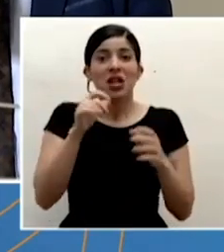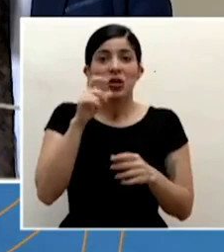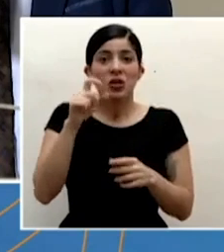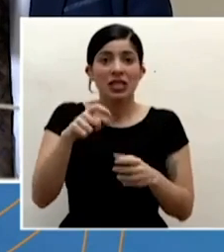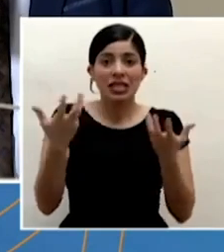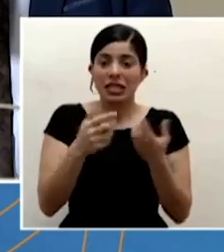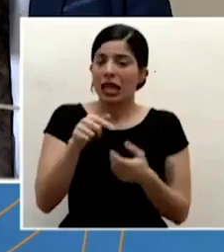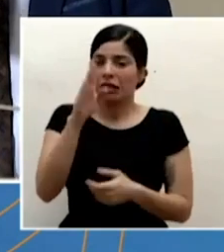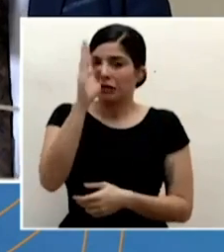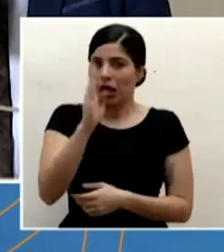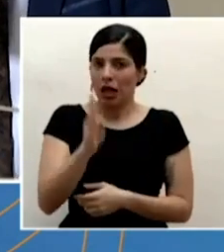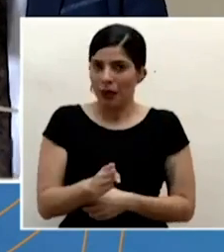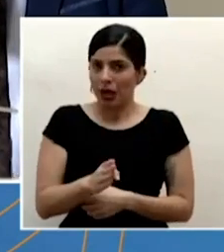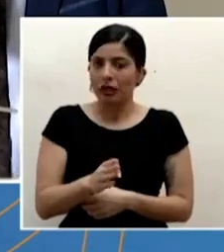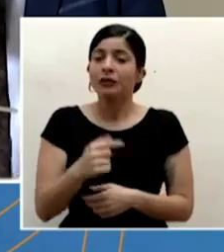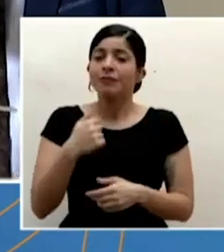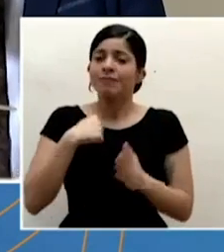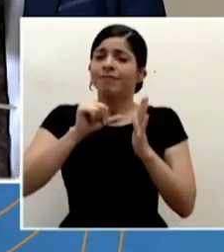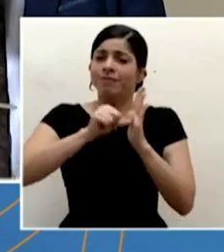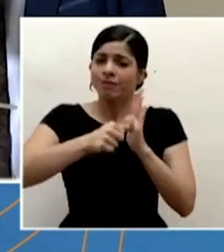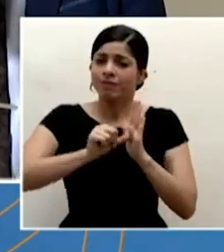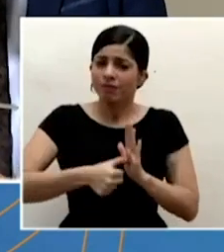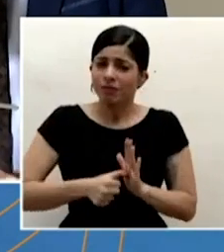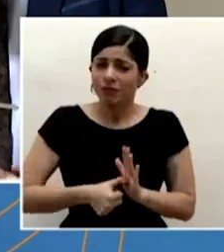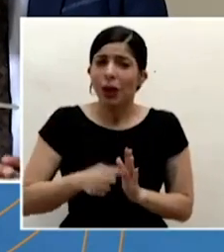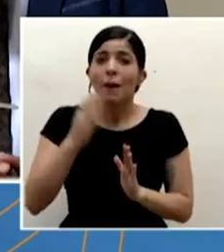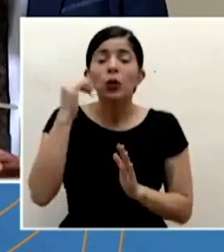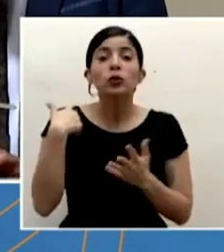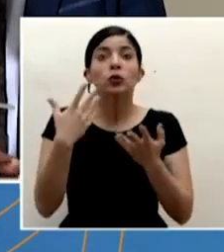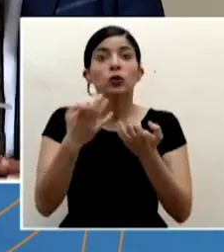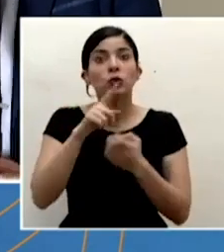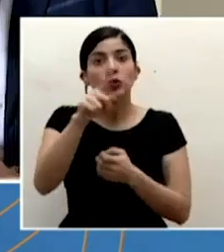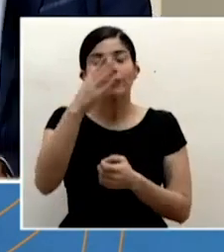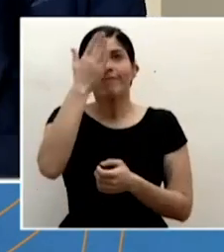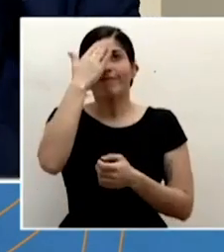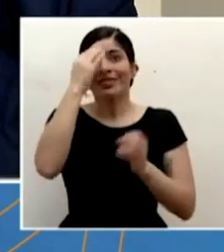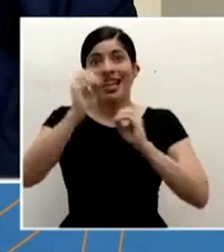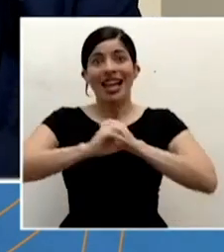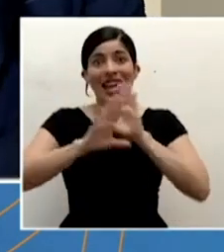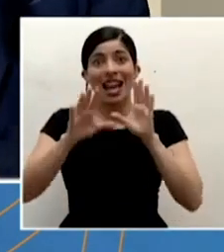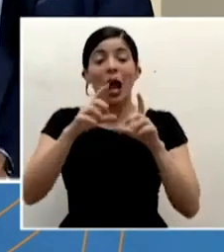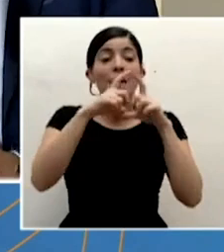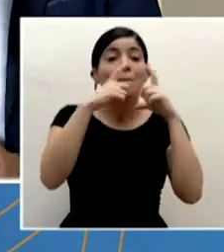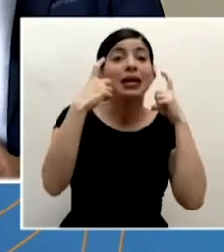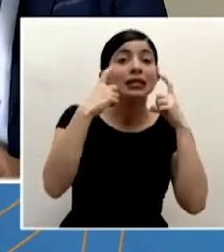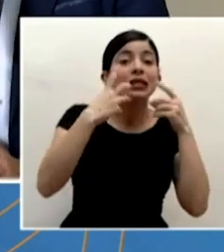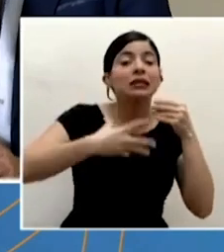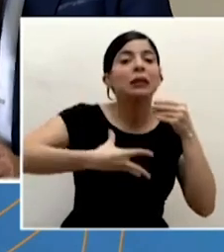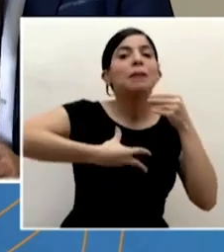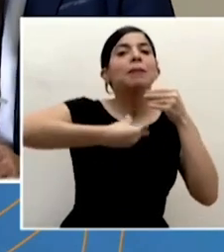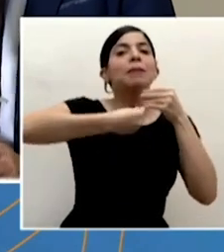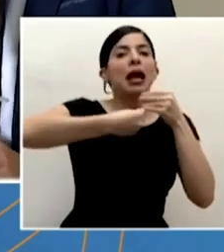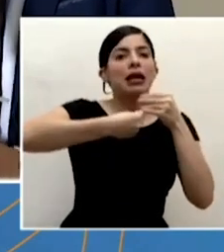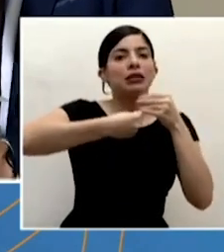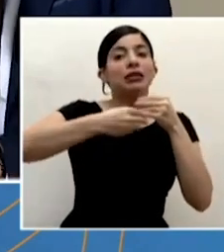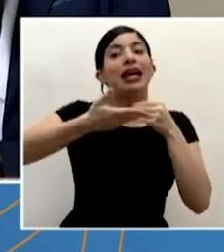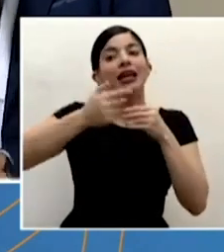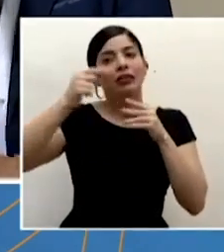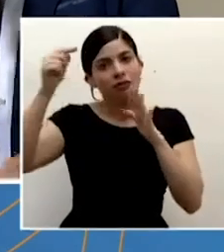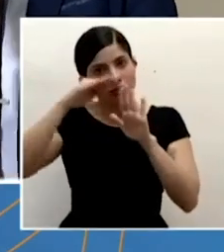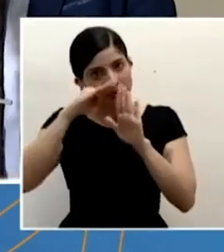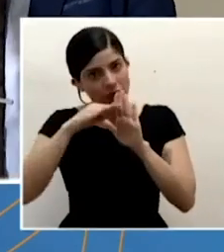Haciendo ese énfasis porque yo quiero que quede bien claro que esto es complementario, es una medida que